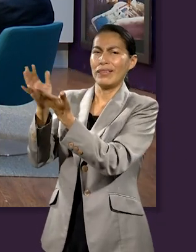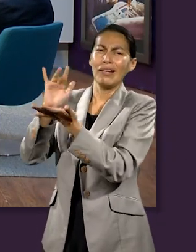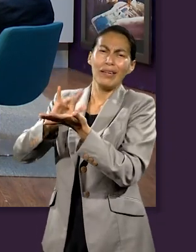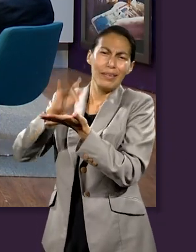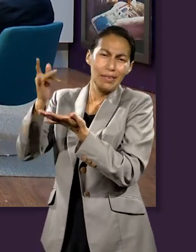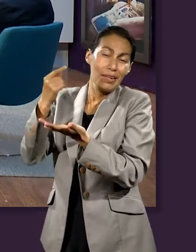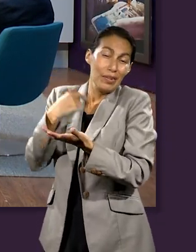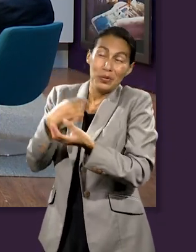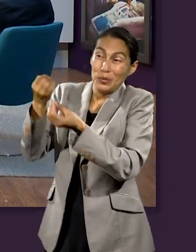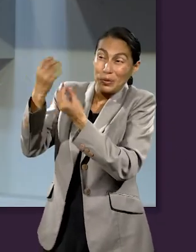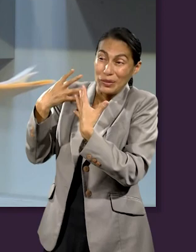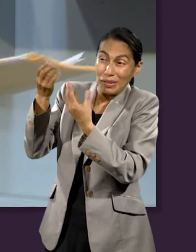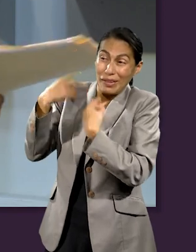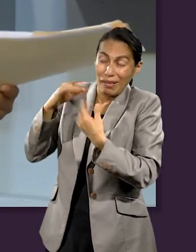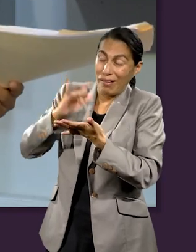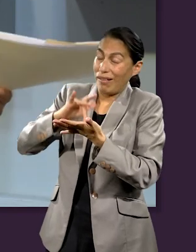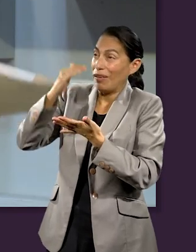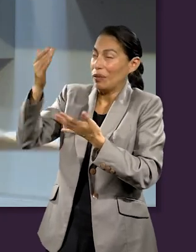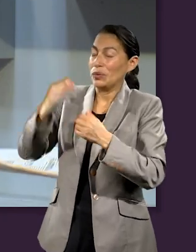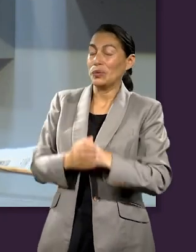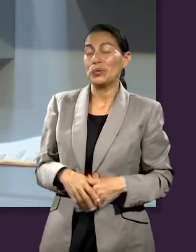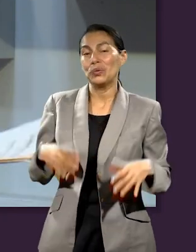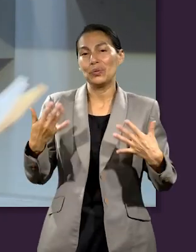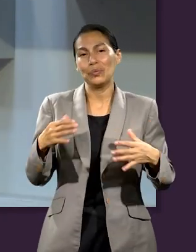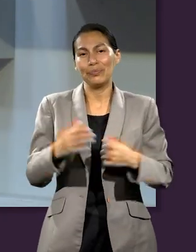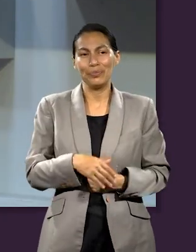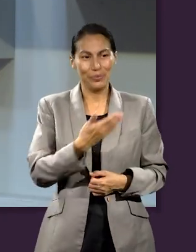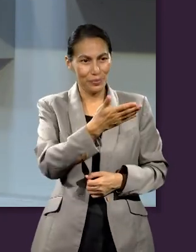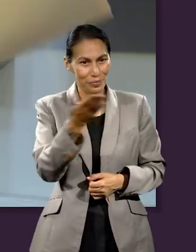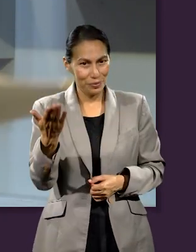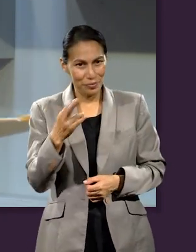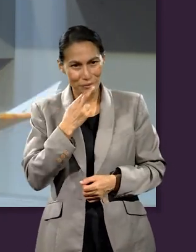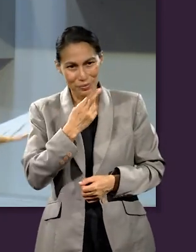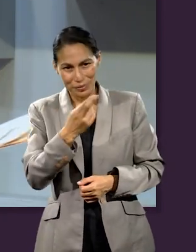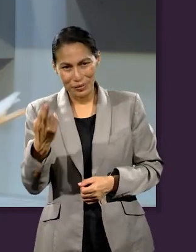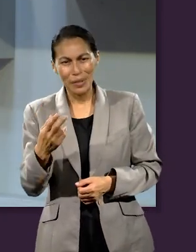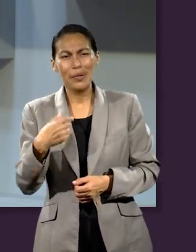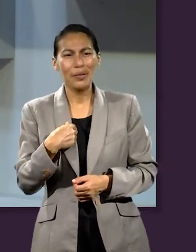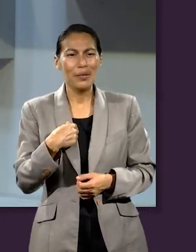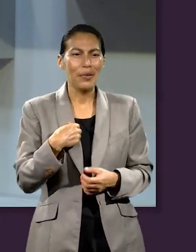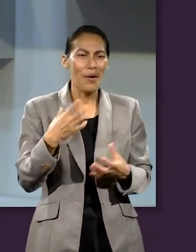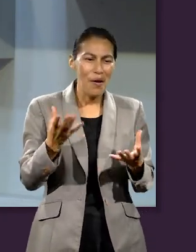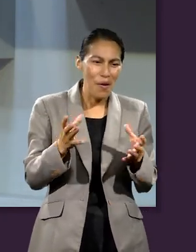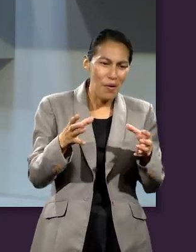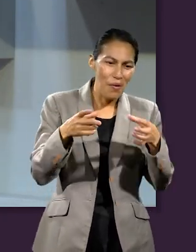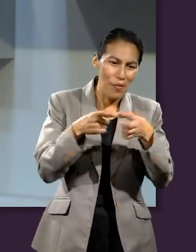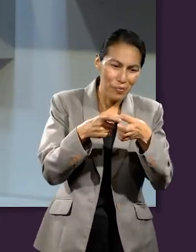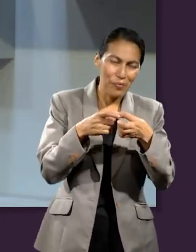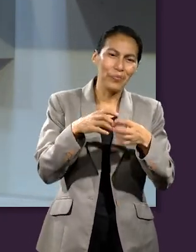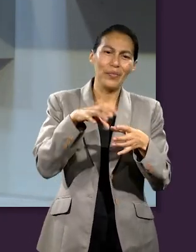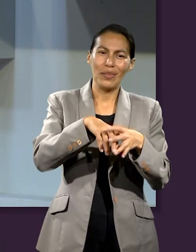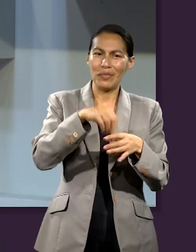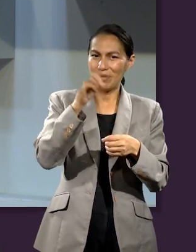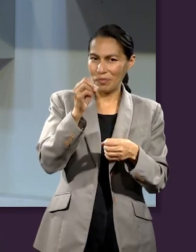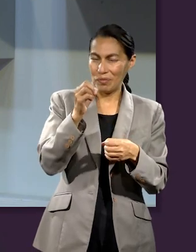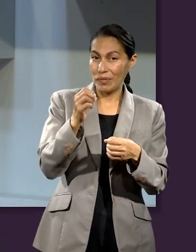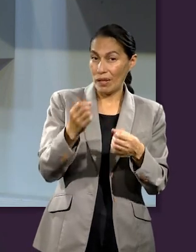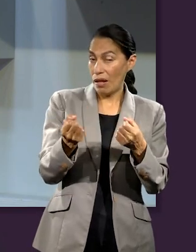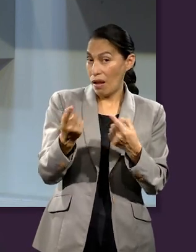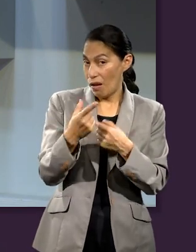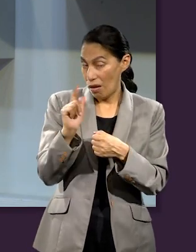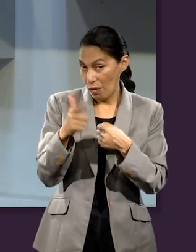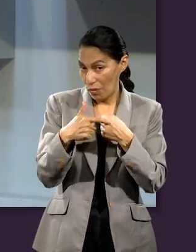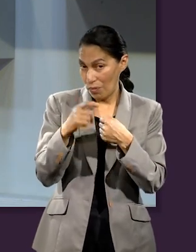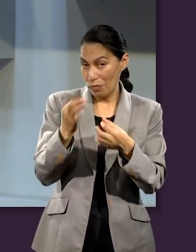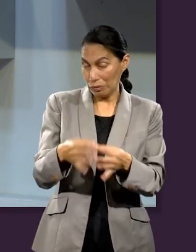En agradecimiento a Él. En las respuestas que ustedes tres han dado, déjenme construir para todos nuestros amigos un concepto muy, muy importante.